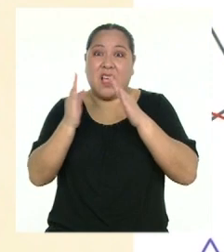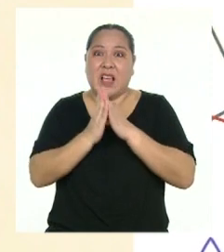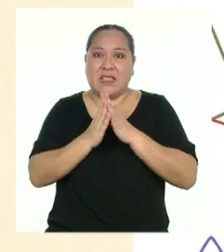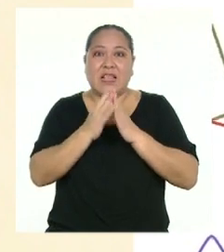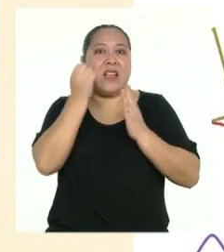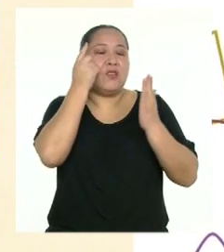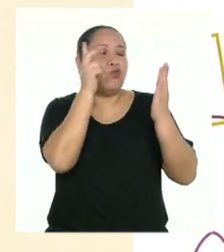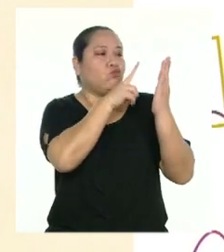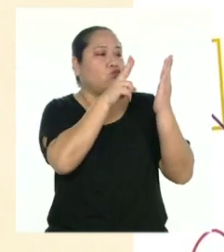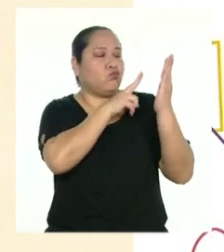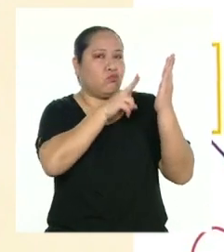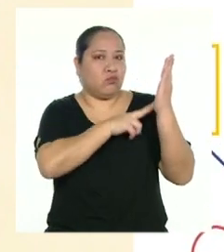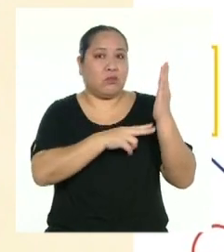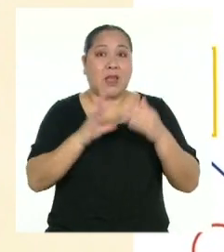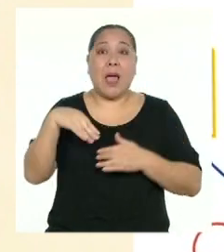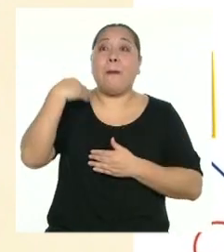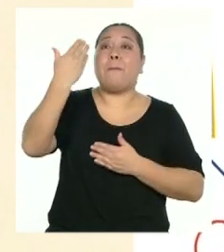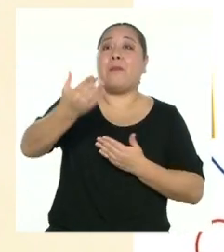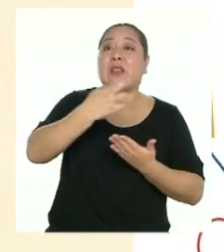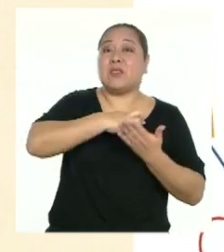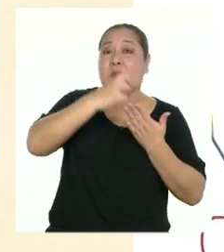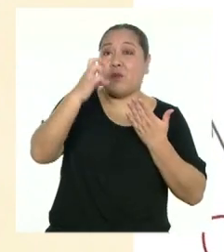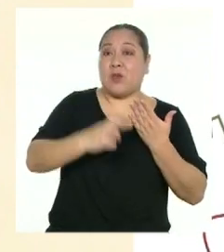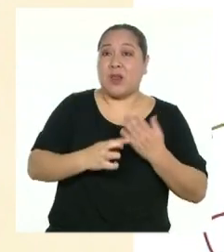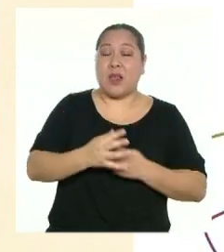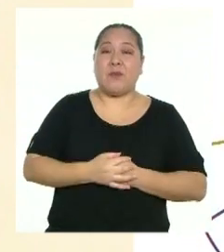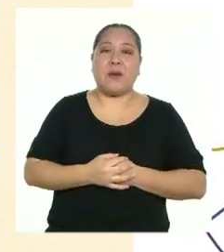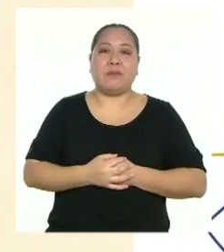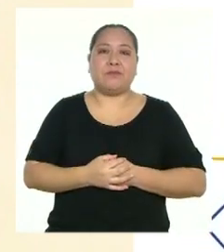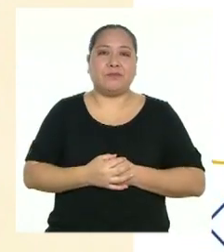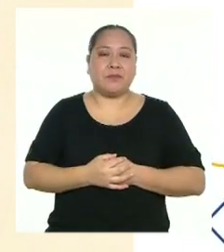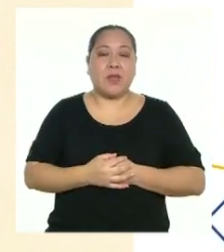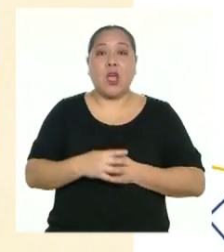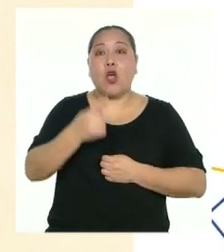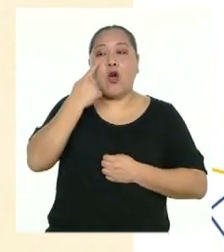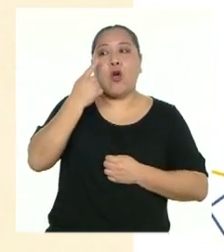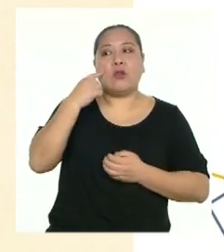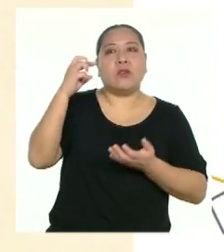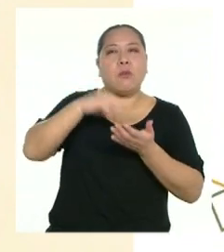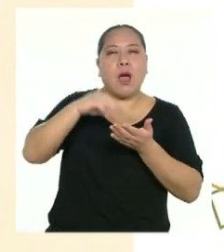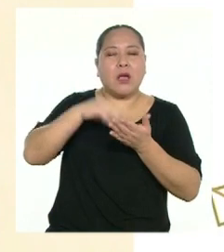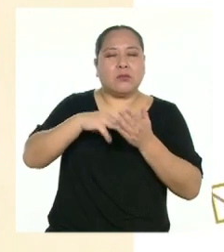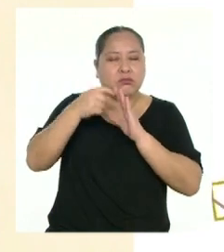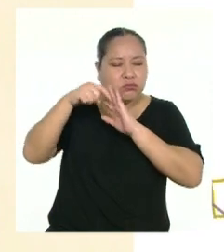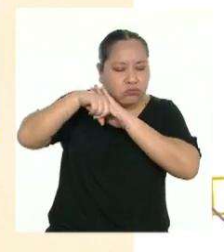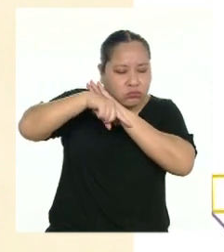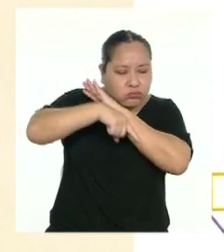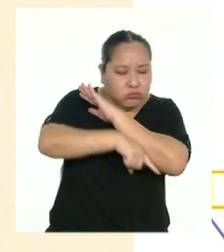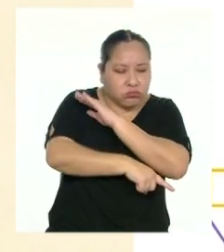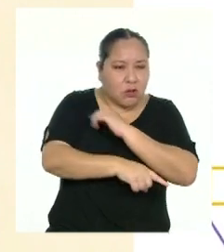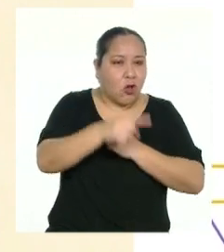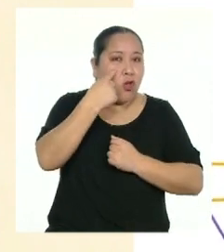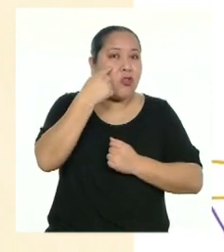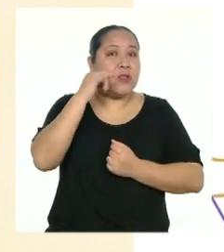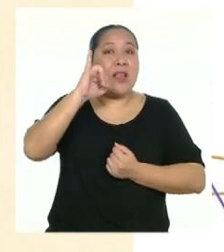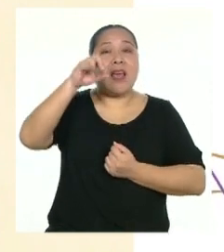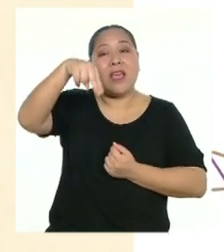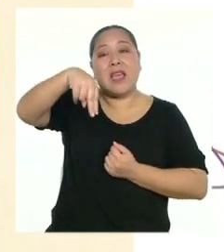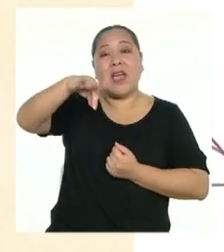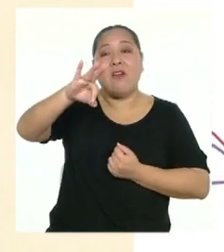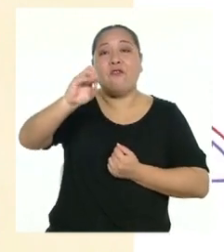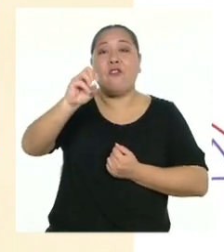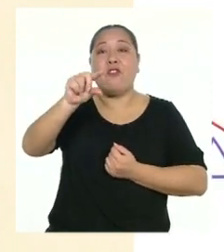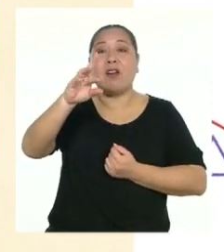En el siguiente programa, conoceremos más acerca de la infografía como tipo de texto